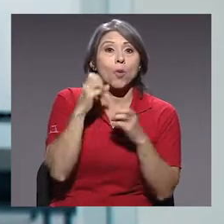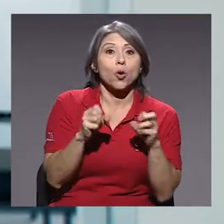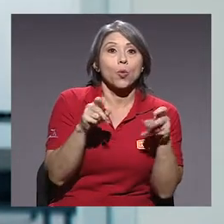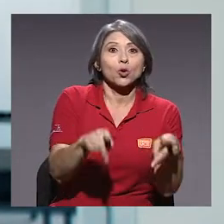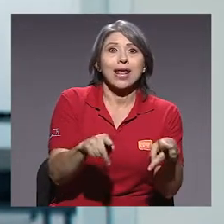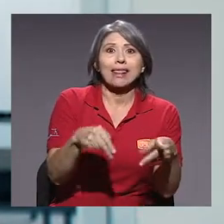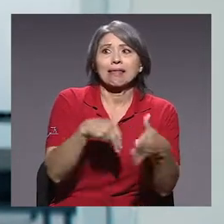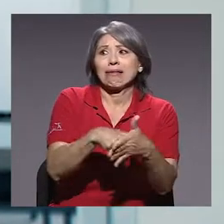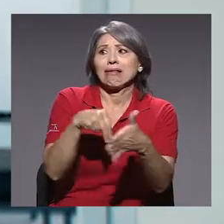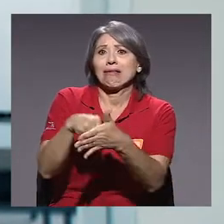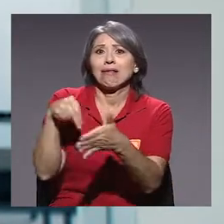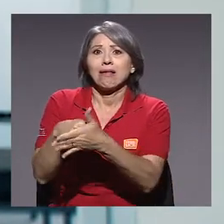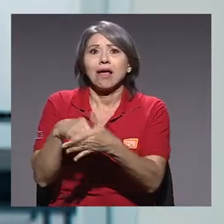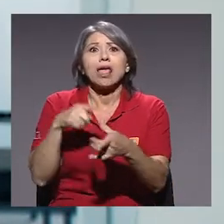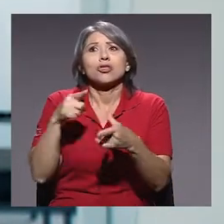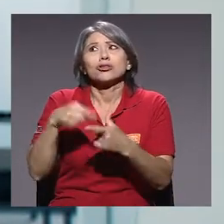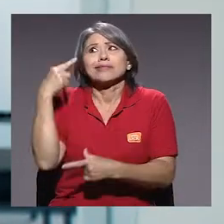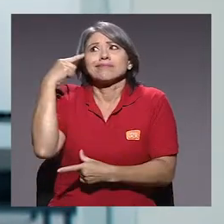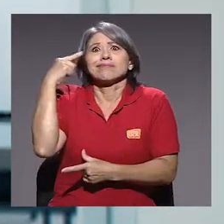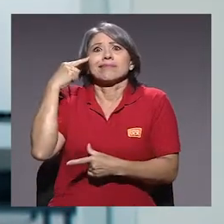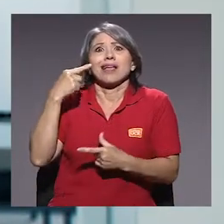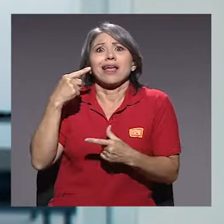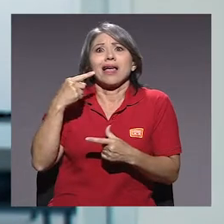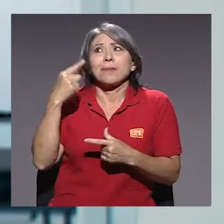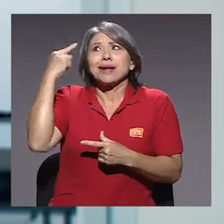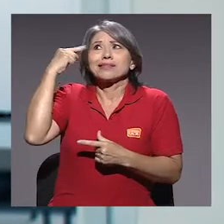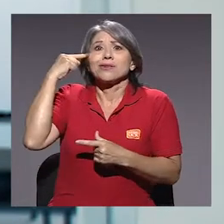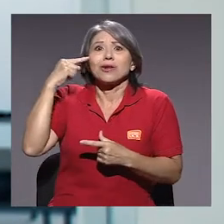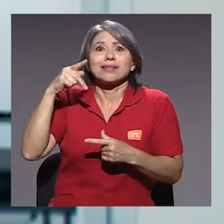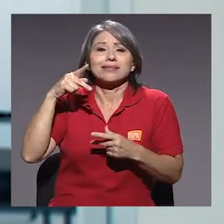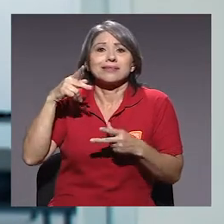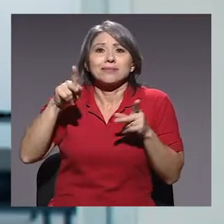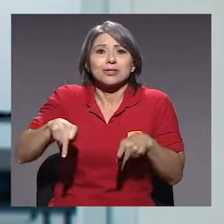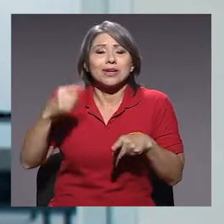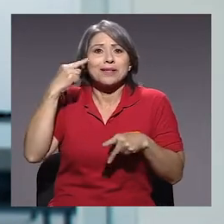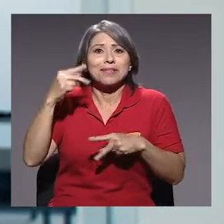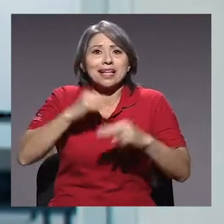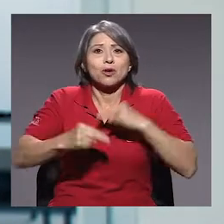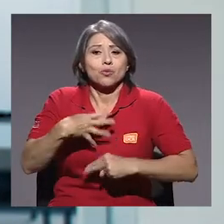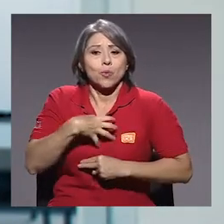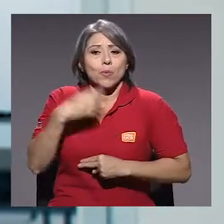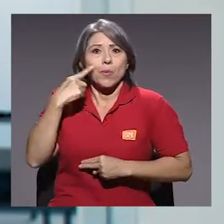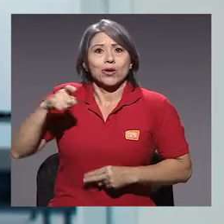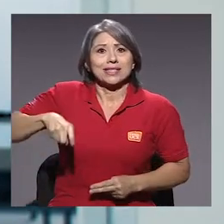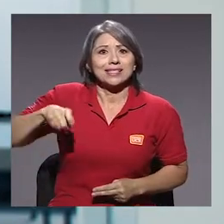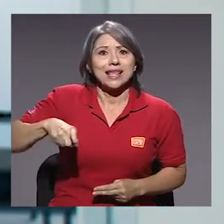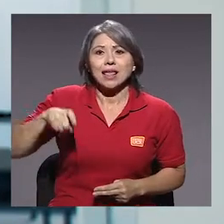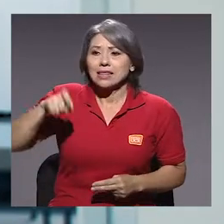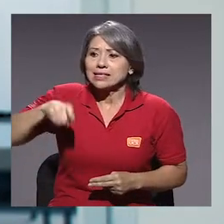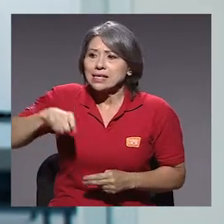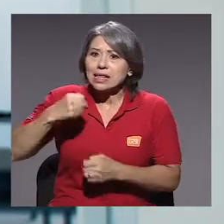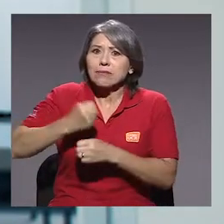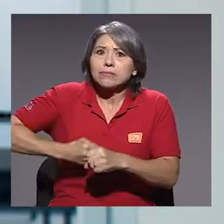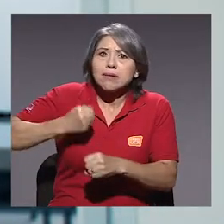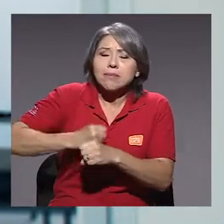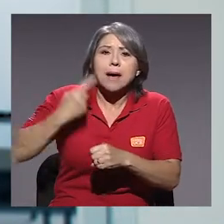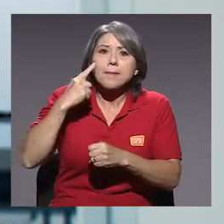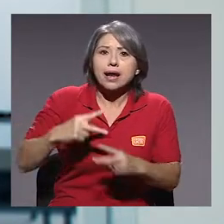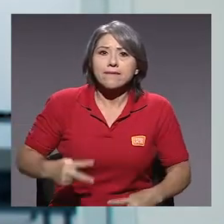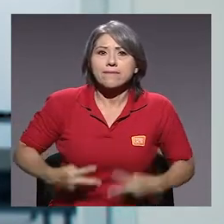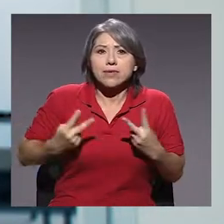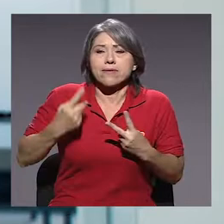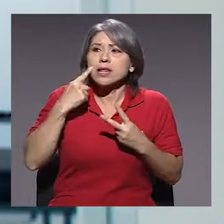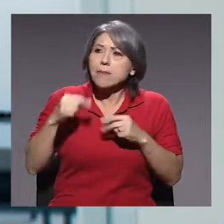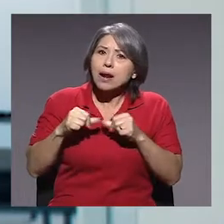imagínense los emprendedores por necesidad. Los emprendedores por necesidad necesitan de la actividad empresarial para sobrevivir,